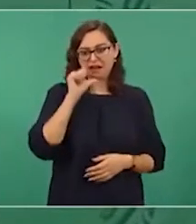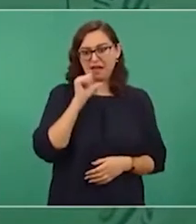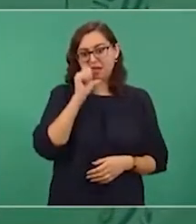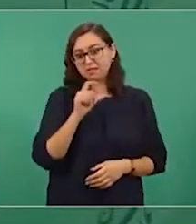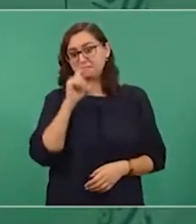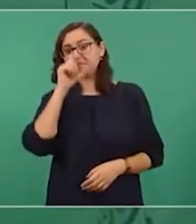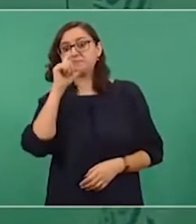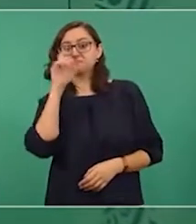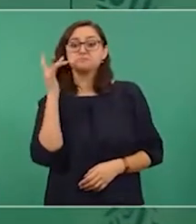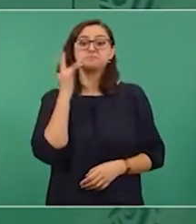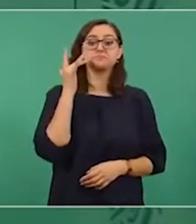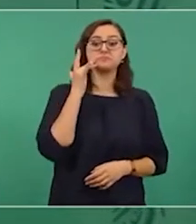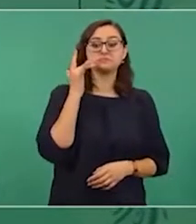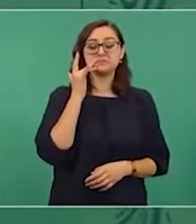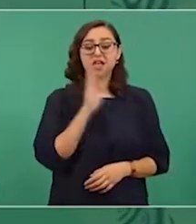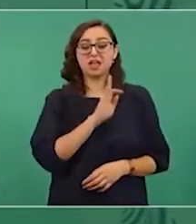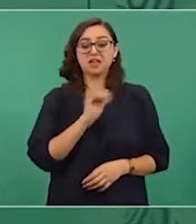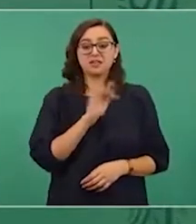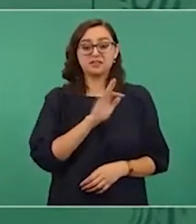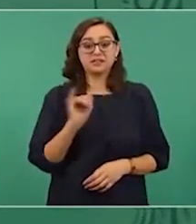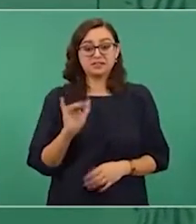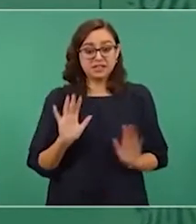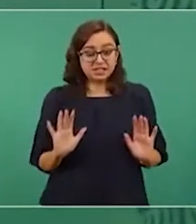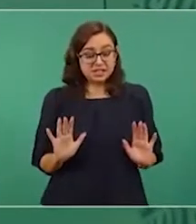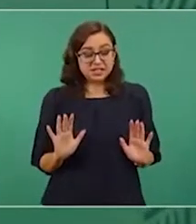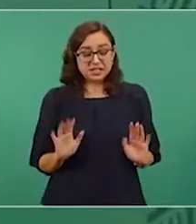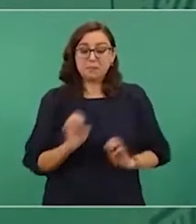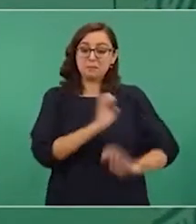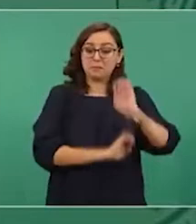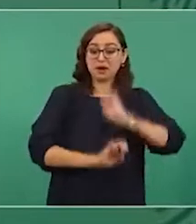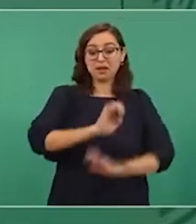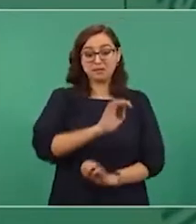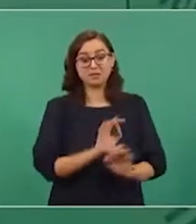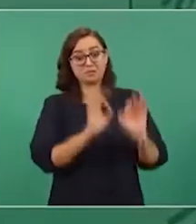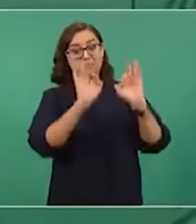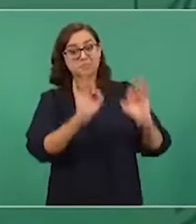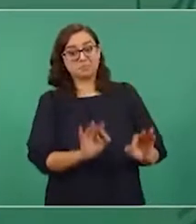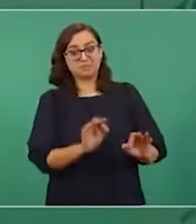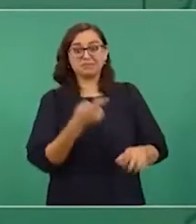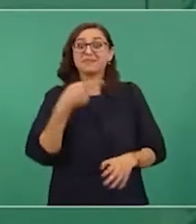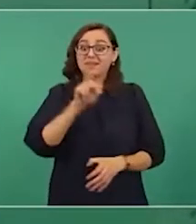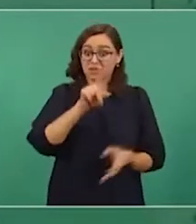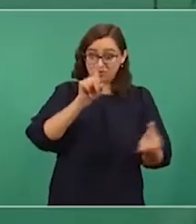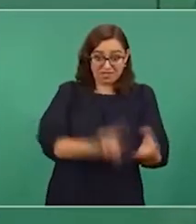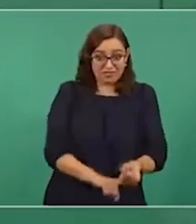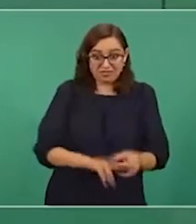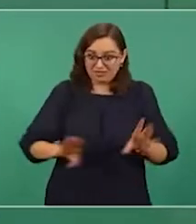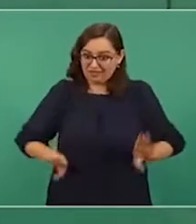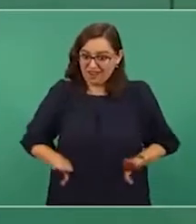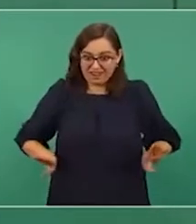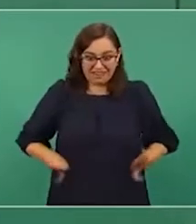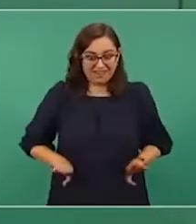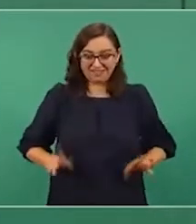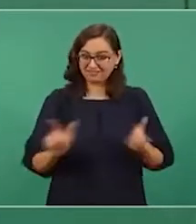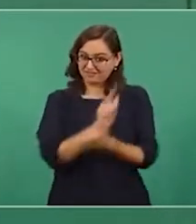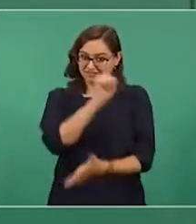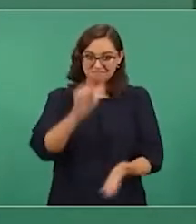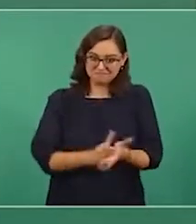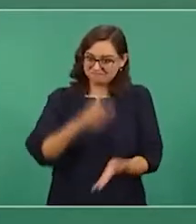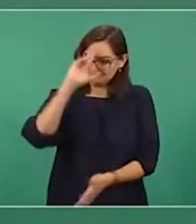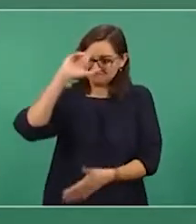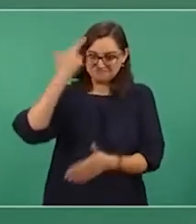actúan en la ilegalidad